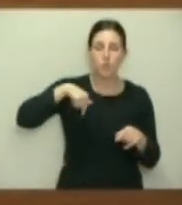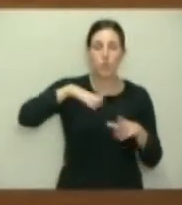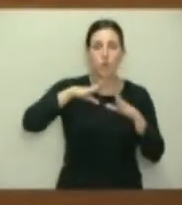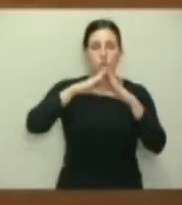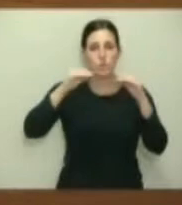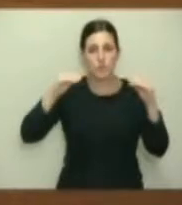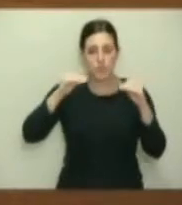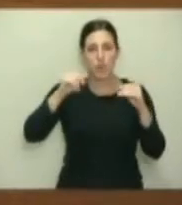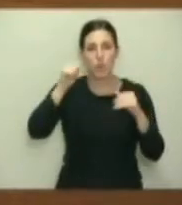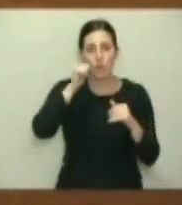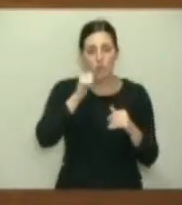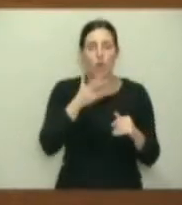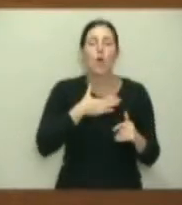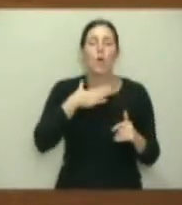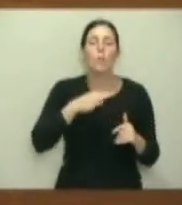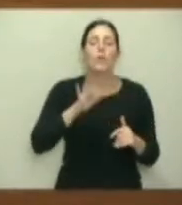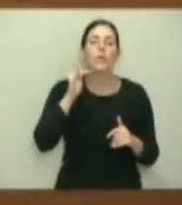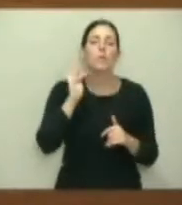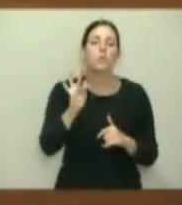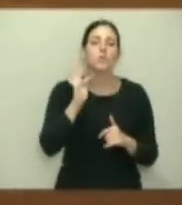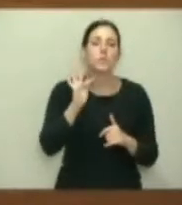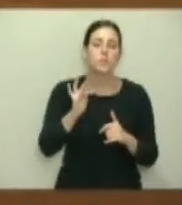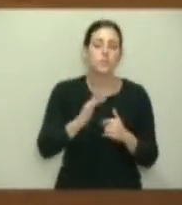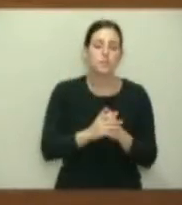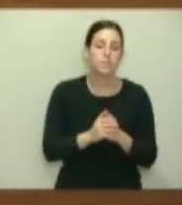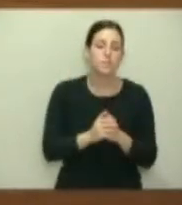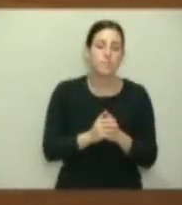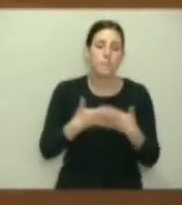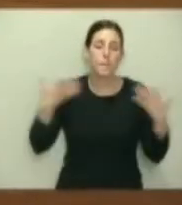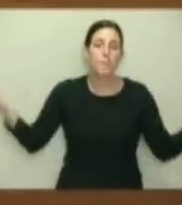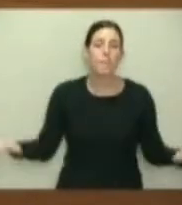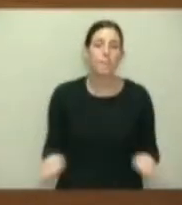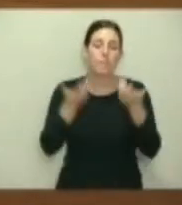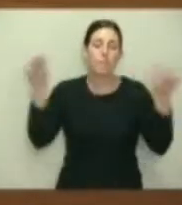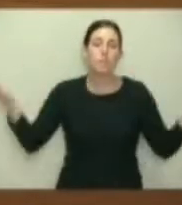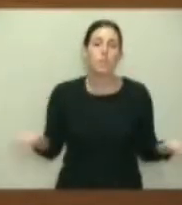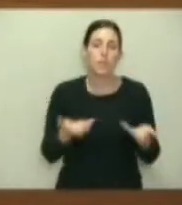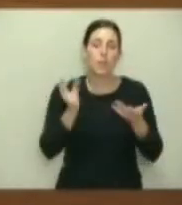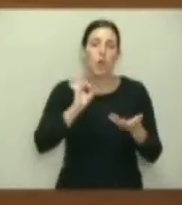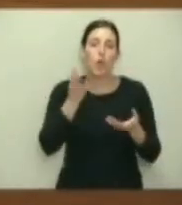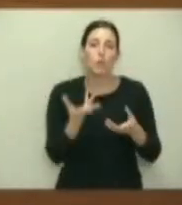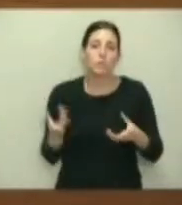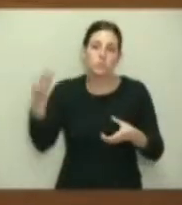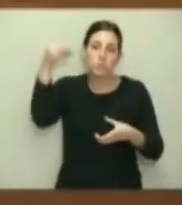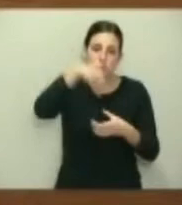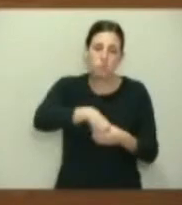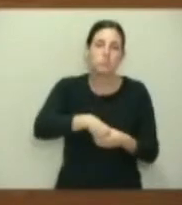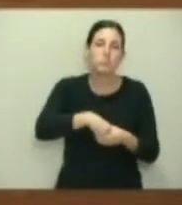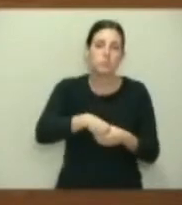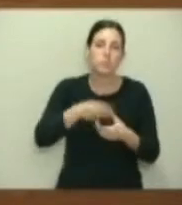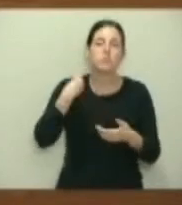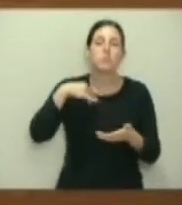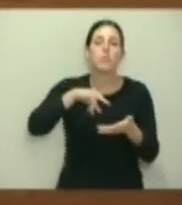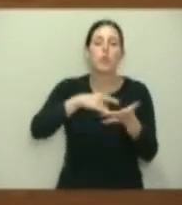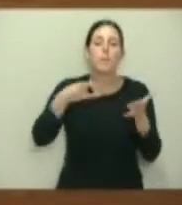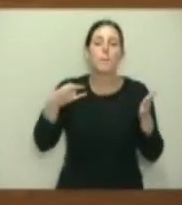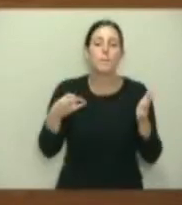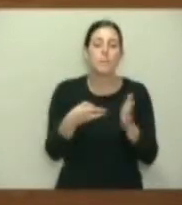y que quizás sería bueno que se impulsasen o que se incorporasen, digamos, a ese plan